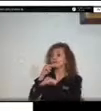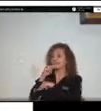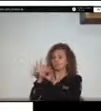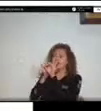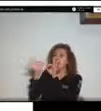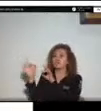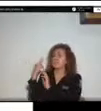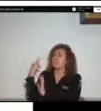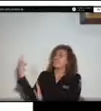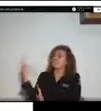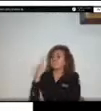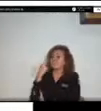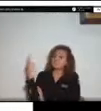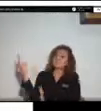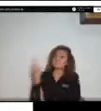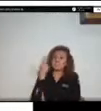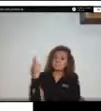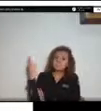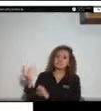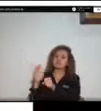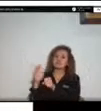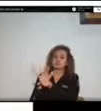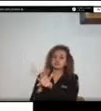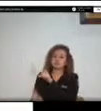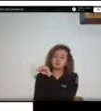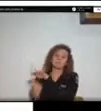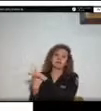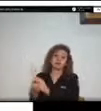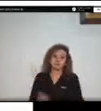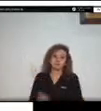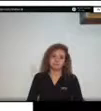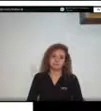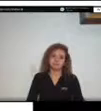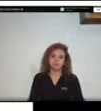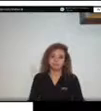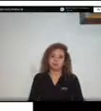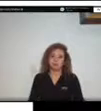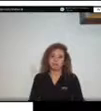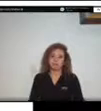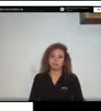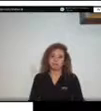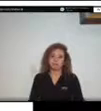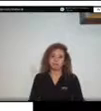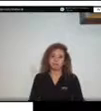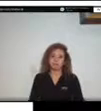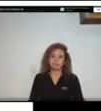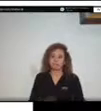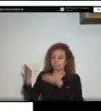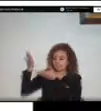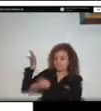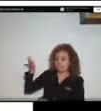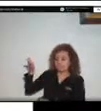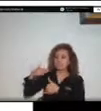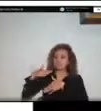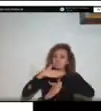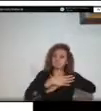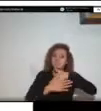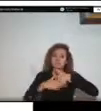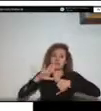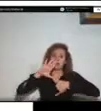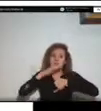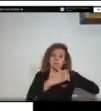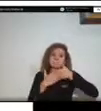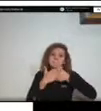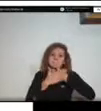eventos siguiente por favor aquí vemos un mapa ya de los puntos